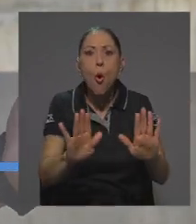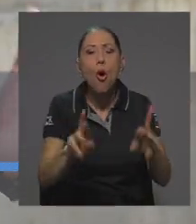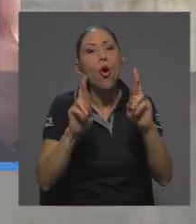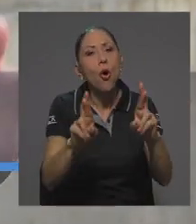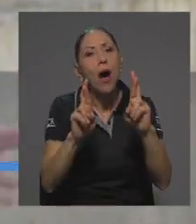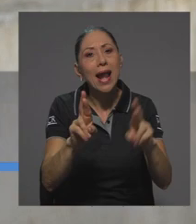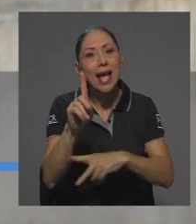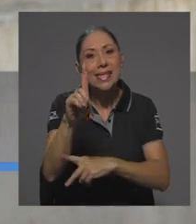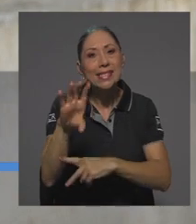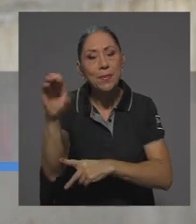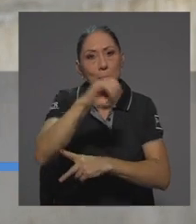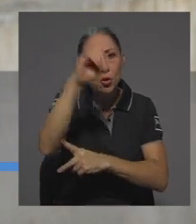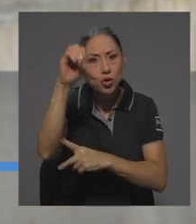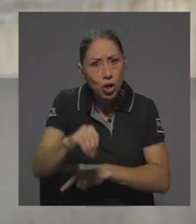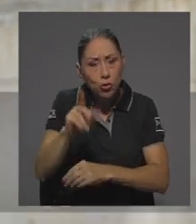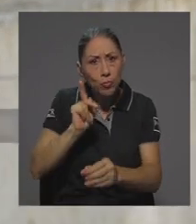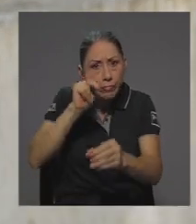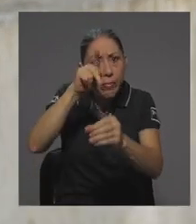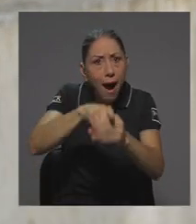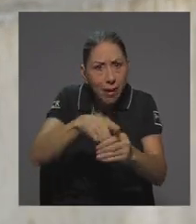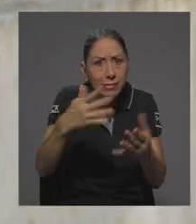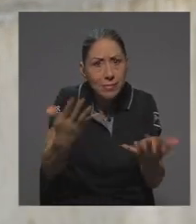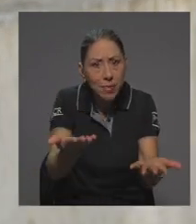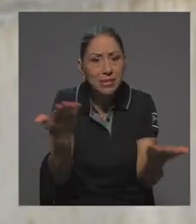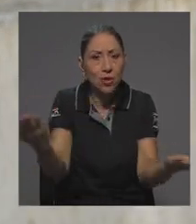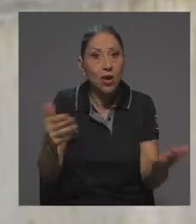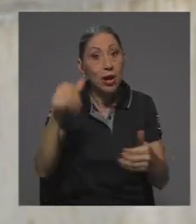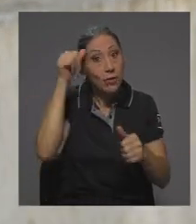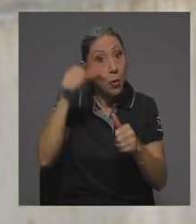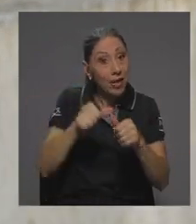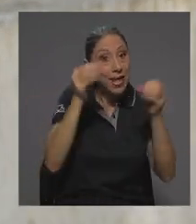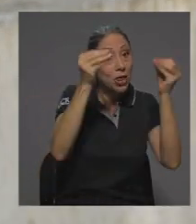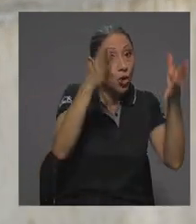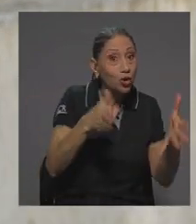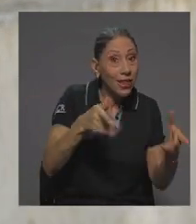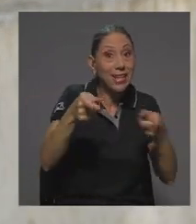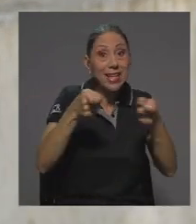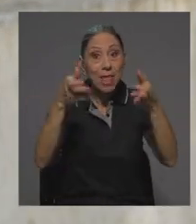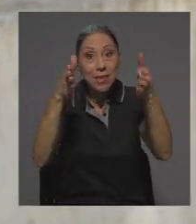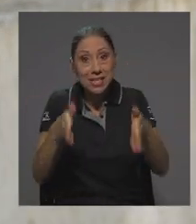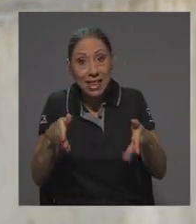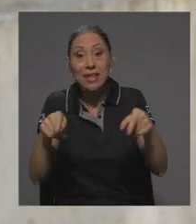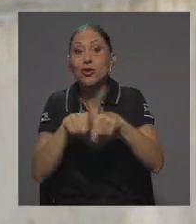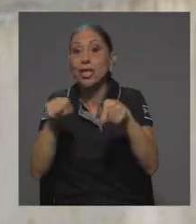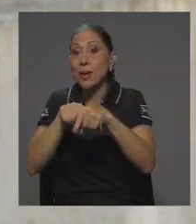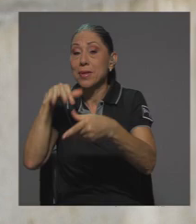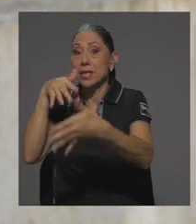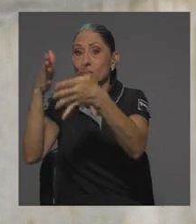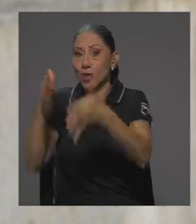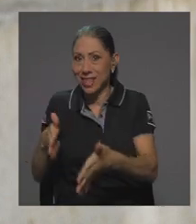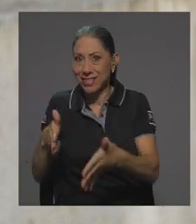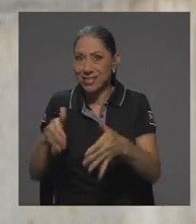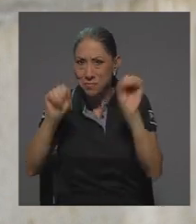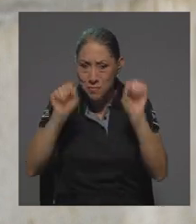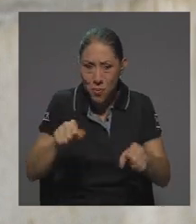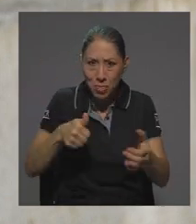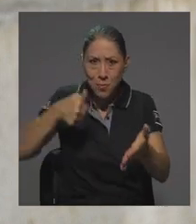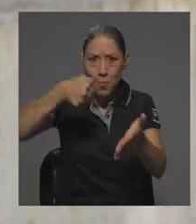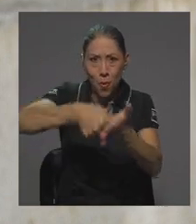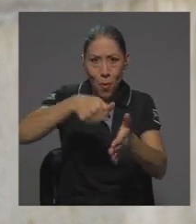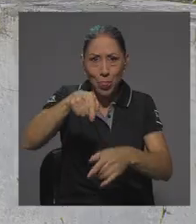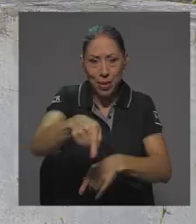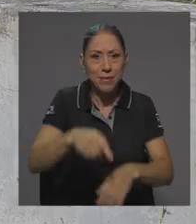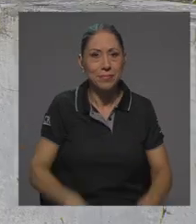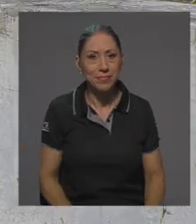de todas las representaciones. Que de nuevo es importante recordar que hay docentes, administrativos y también sectores estudiantil que emite su voto en este